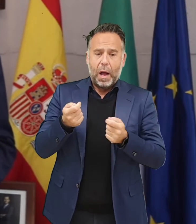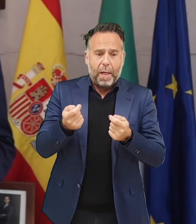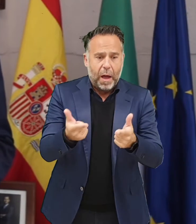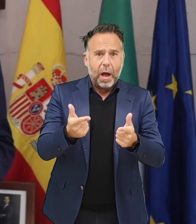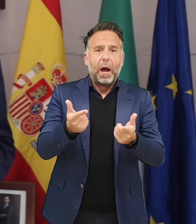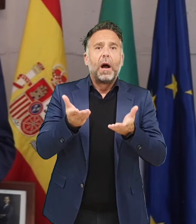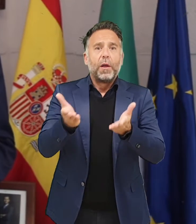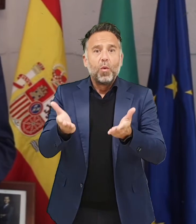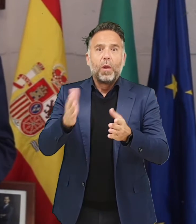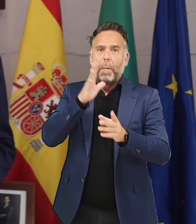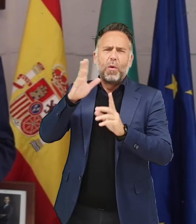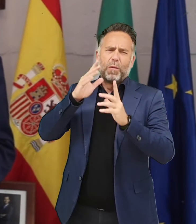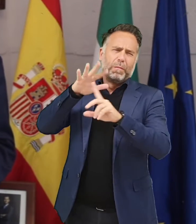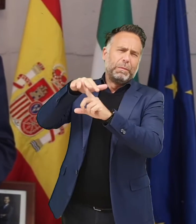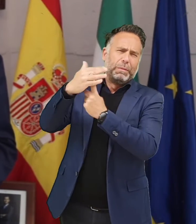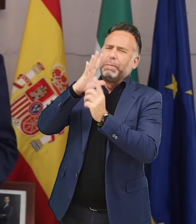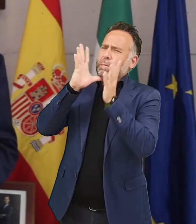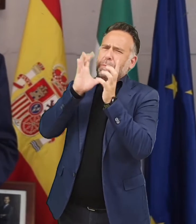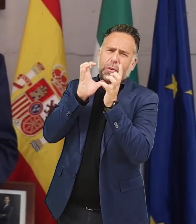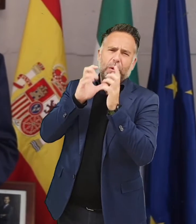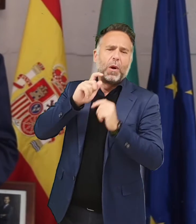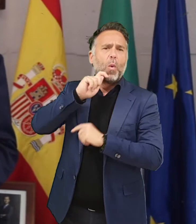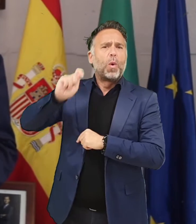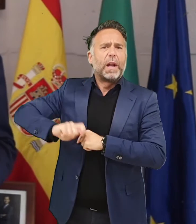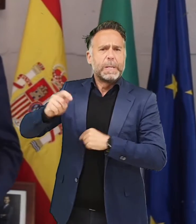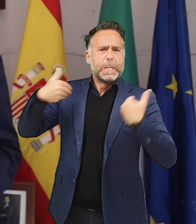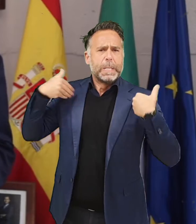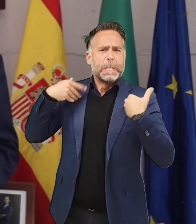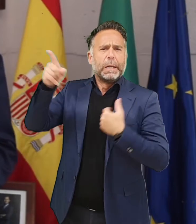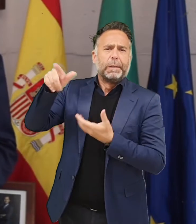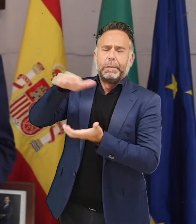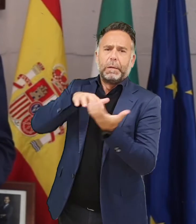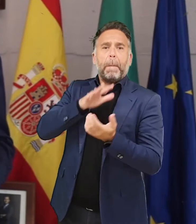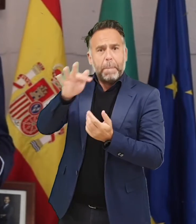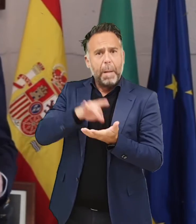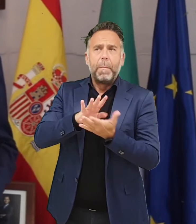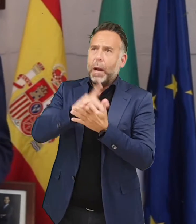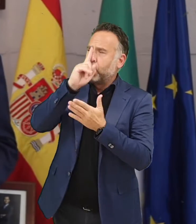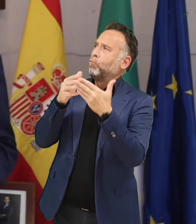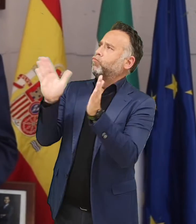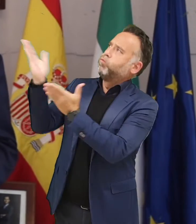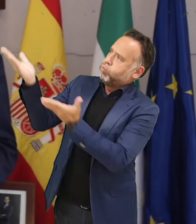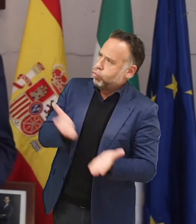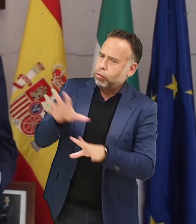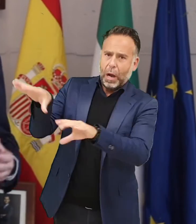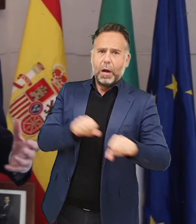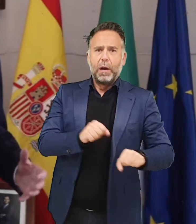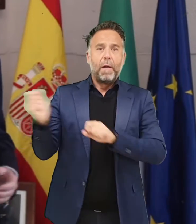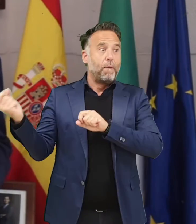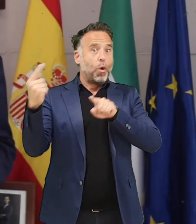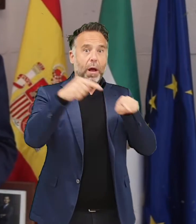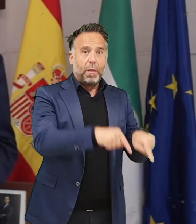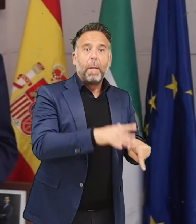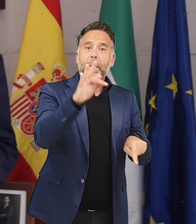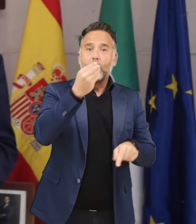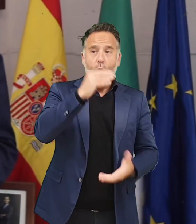también aluda a la situación dificilísima de Ucrania, a la tragedia de Ucrania, a la invasión que Ucrania está sufriendo y a la acogida